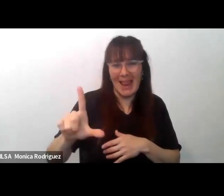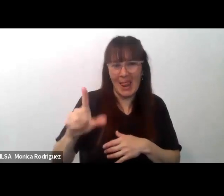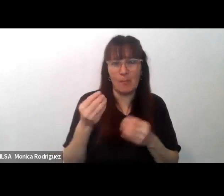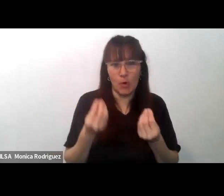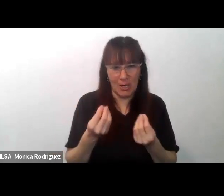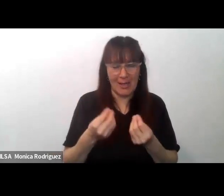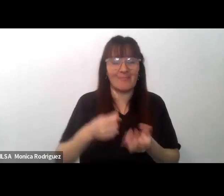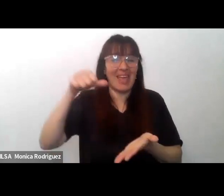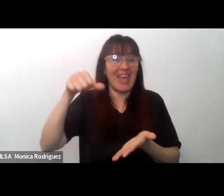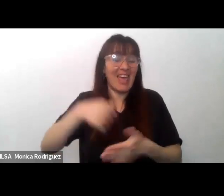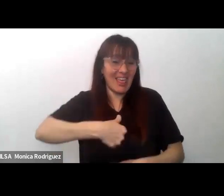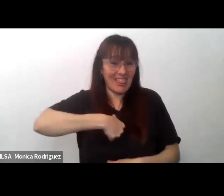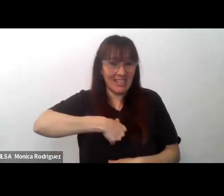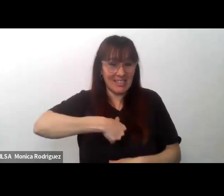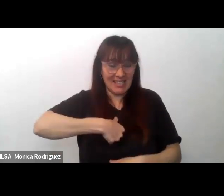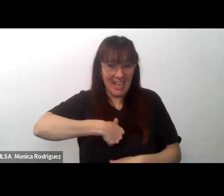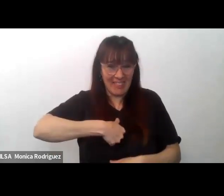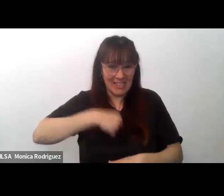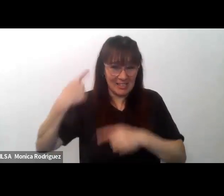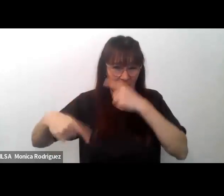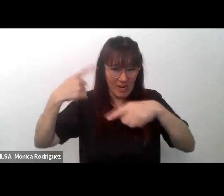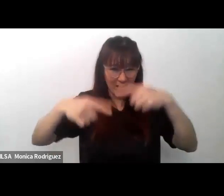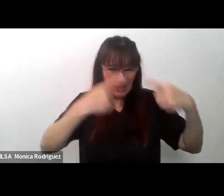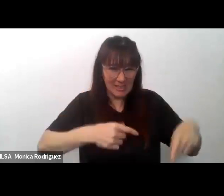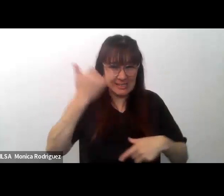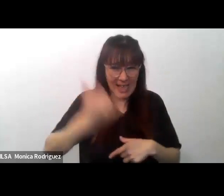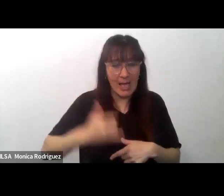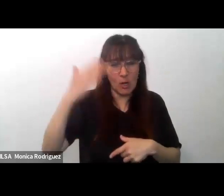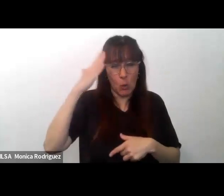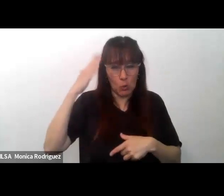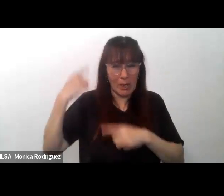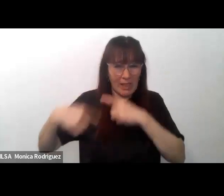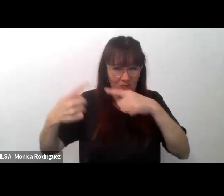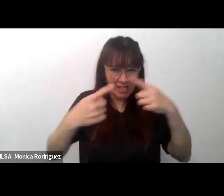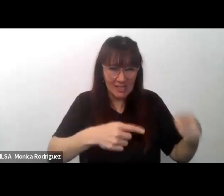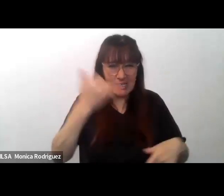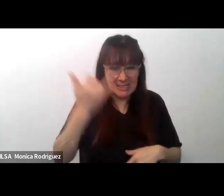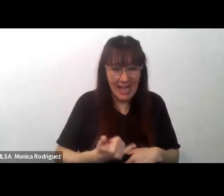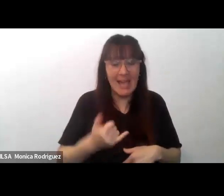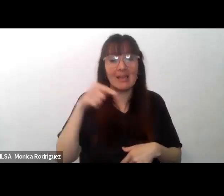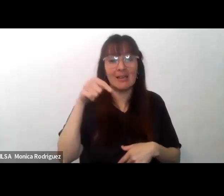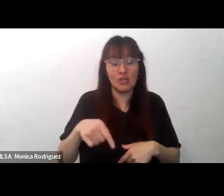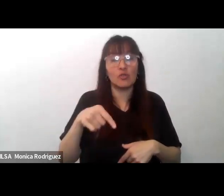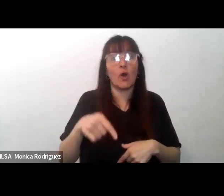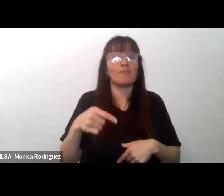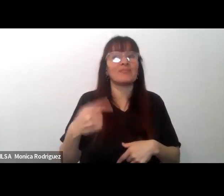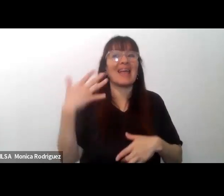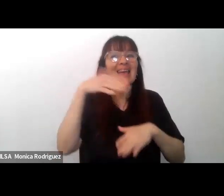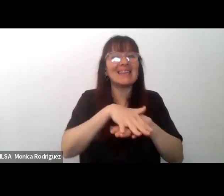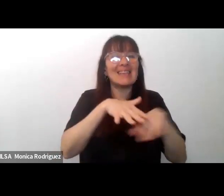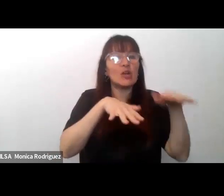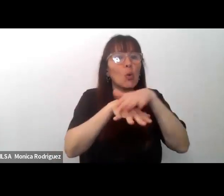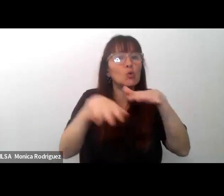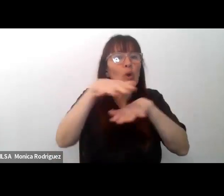muchas identidades tenemos muchas pertenencias muchas culturas etcétera y lo intercultural es valable